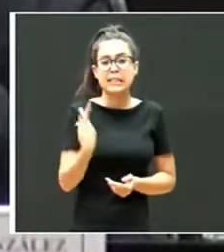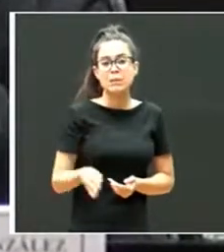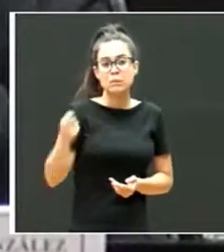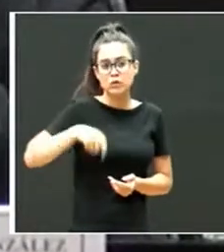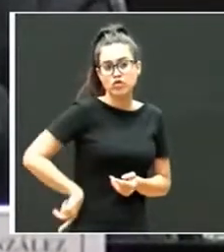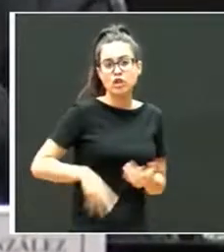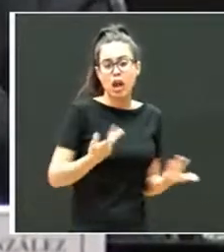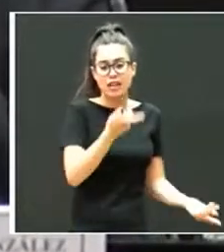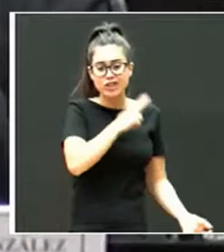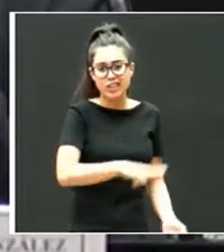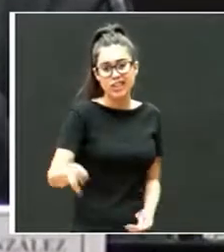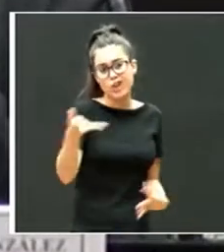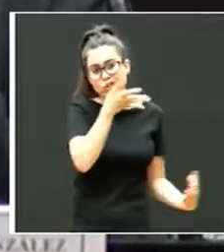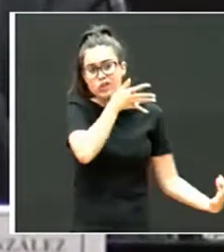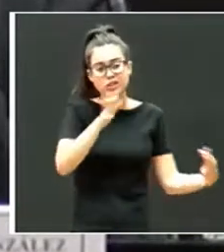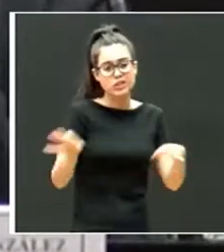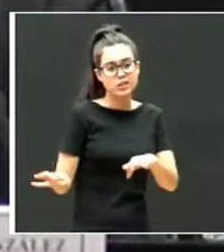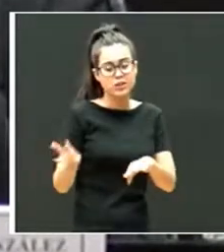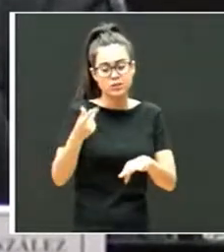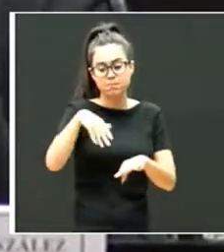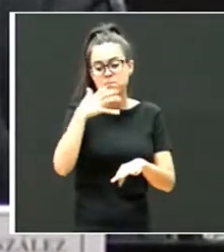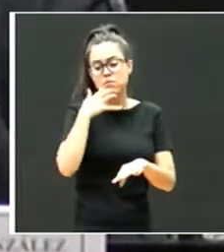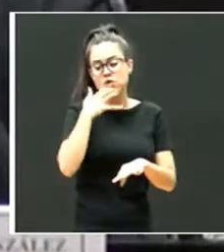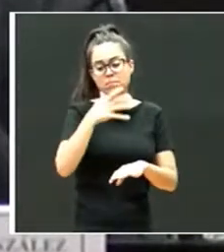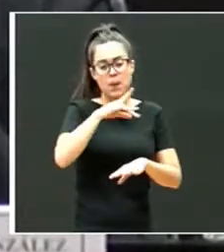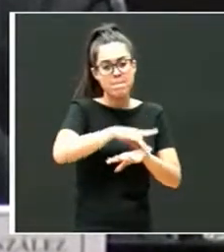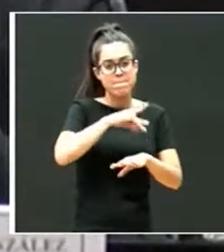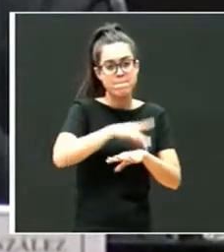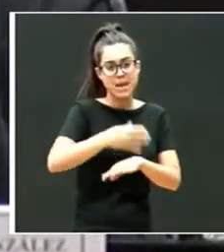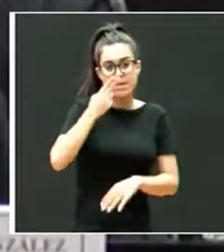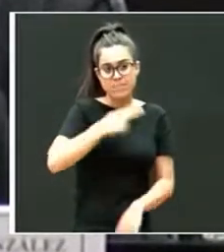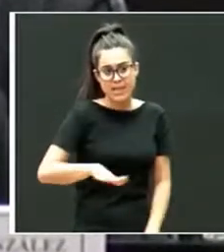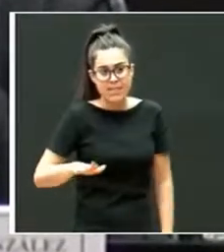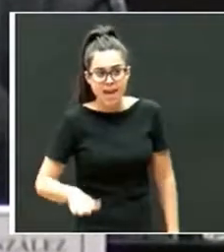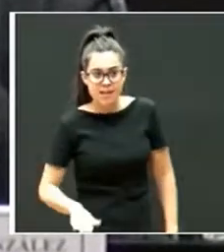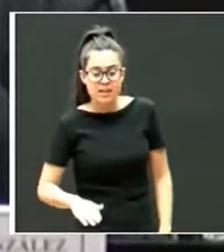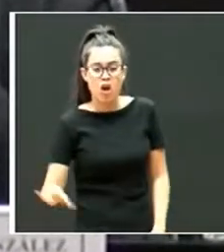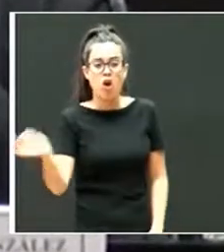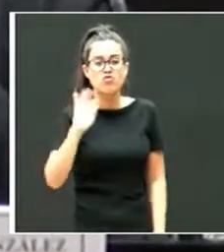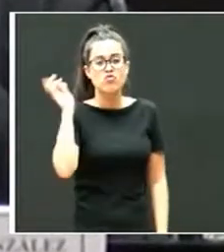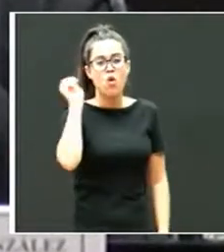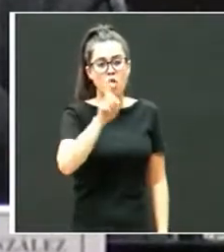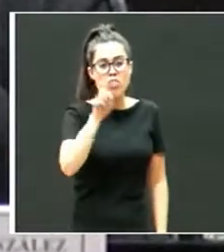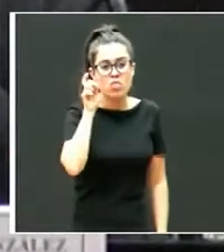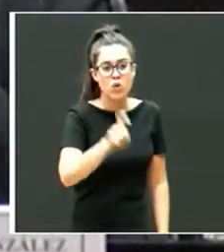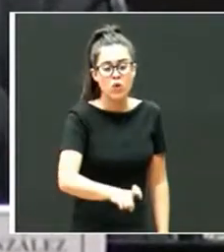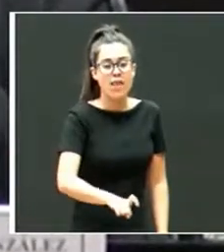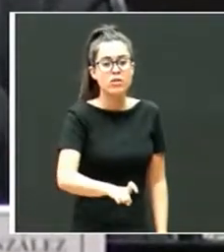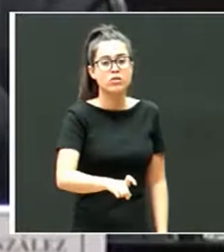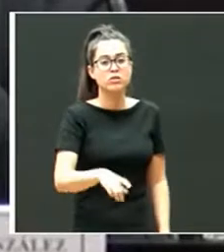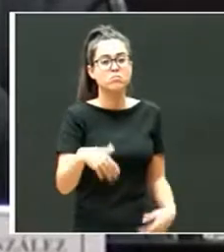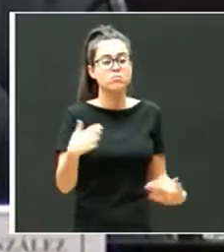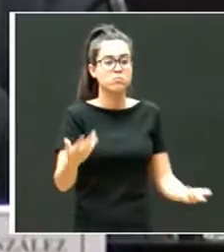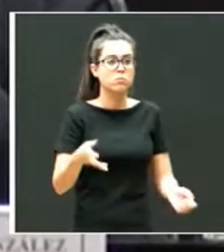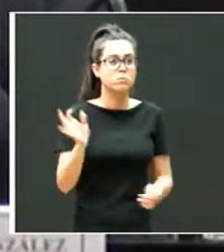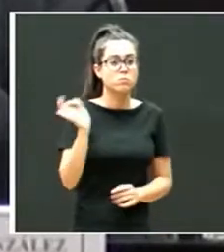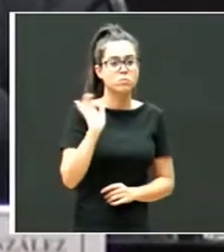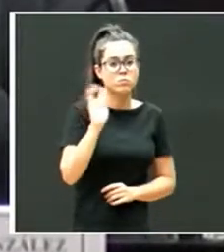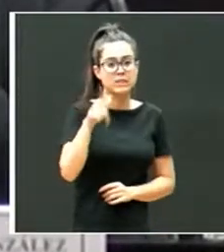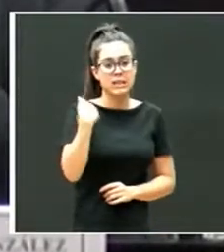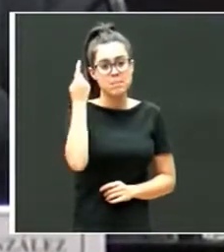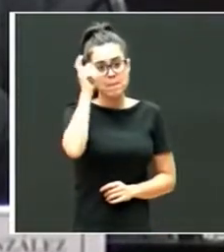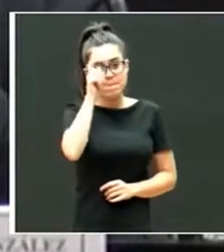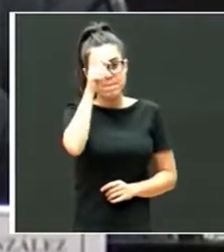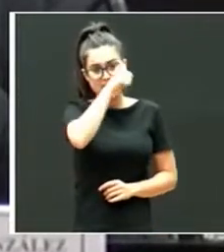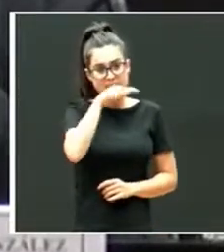con niños y ahí podemos hablar de pediatras, podemos hablar de educadores que trabajan a nivel general y podemos hablar también de maestros y